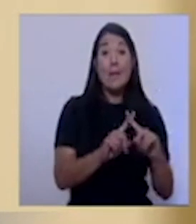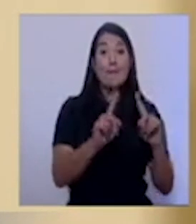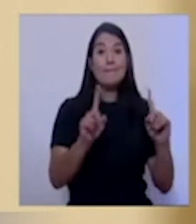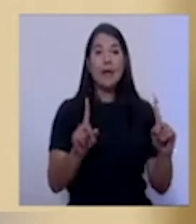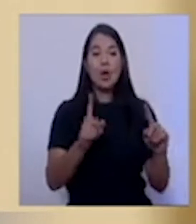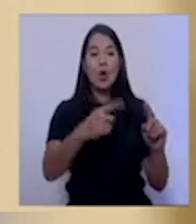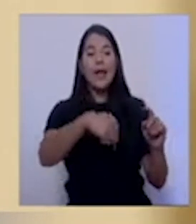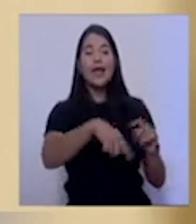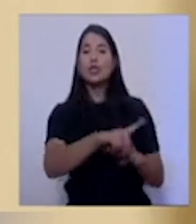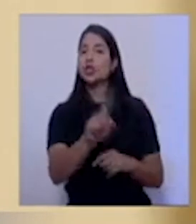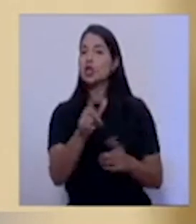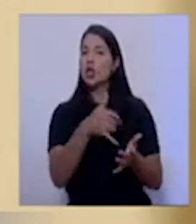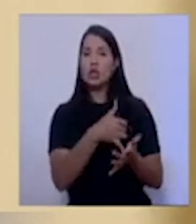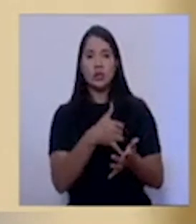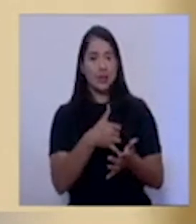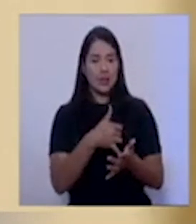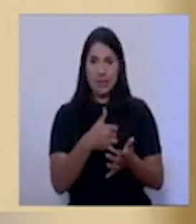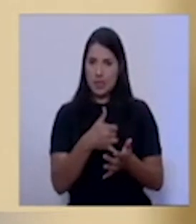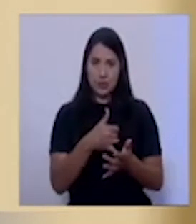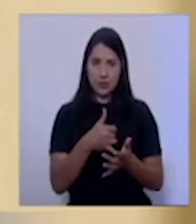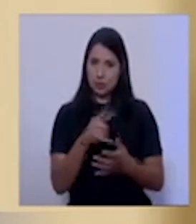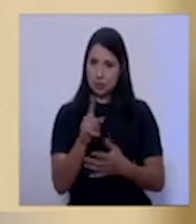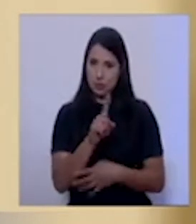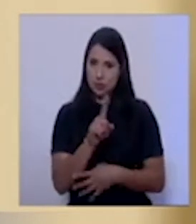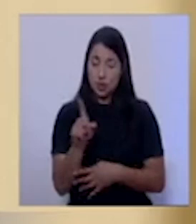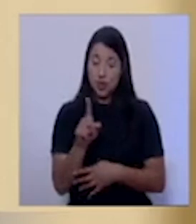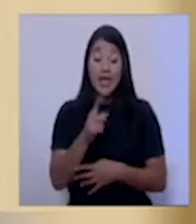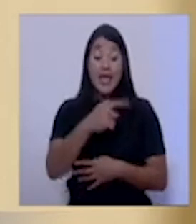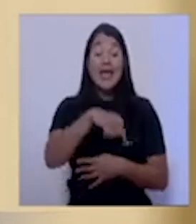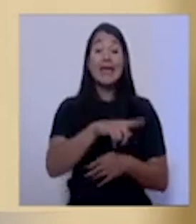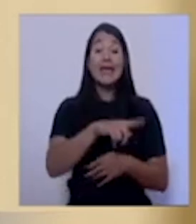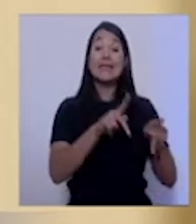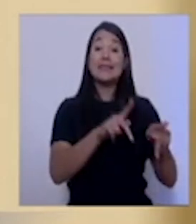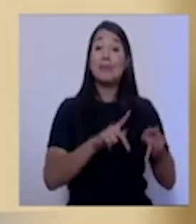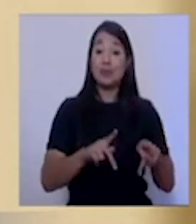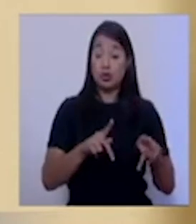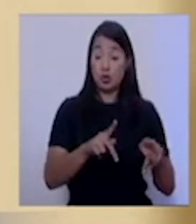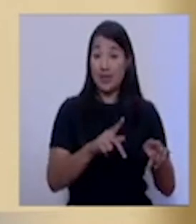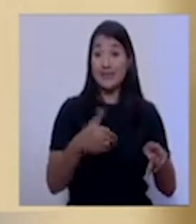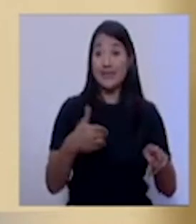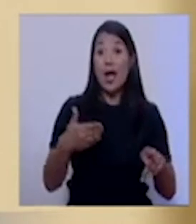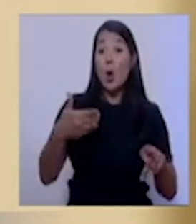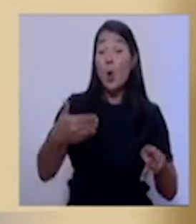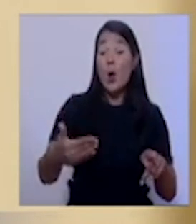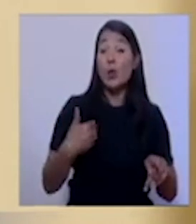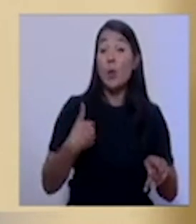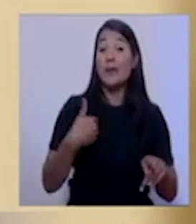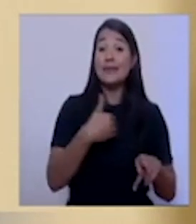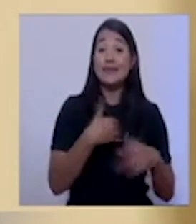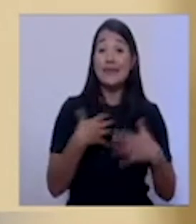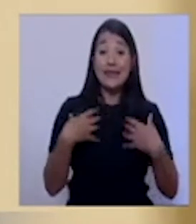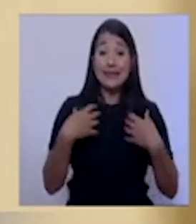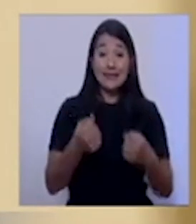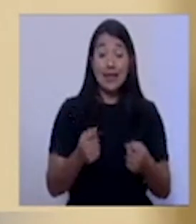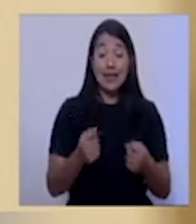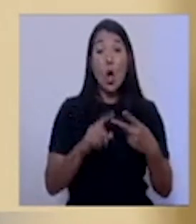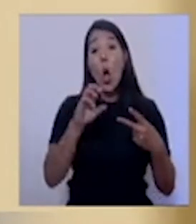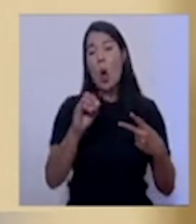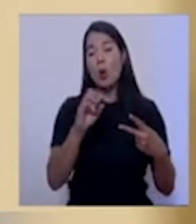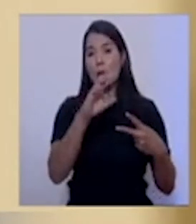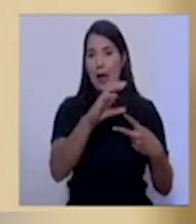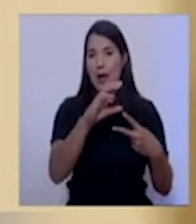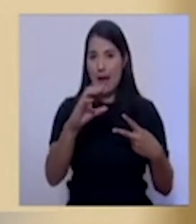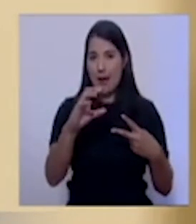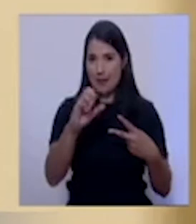pacientes. Son personas que, en el momento que el Ministerio de Salud o la Caja Costavicense del Seguro Social hacen la